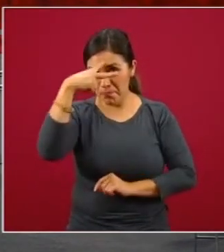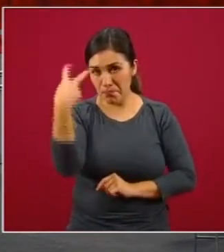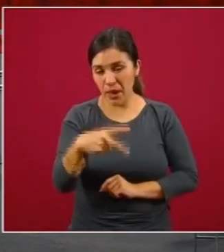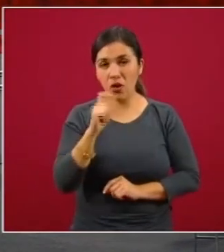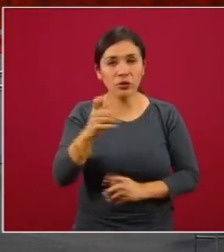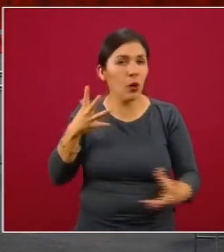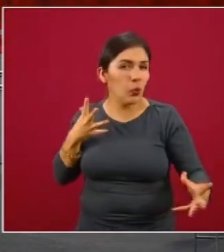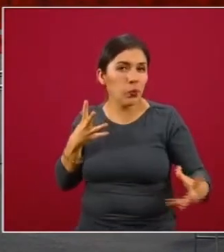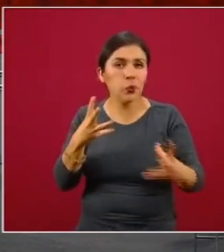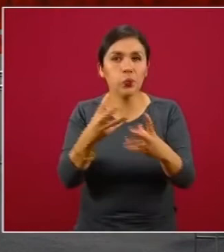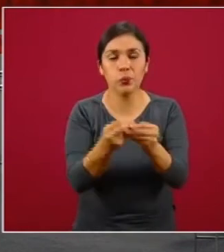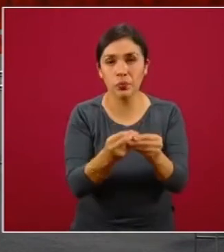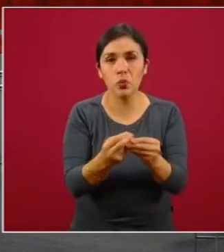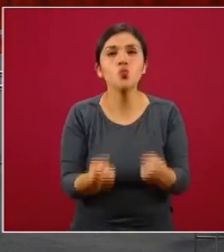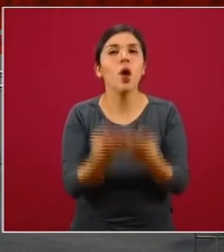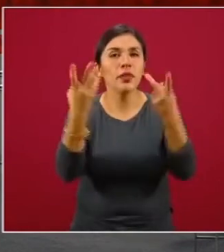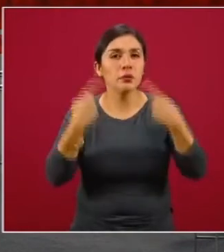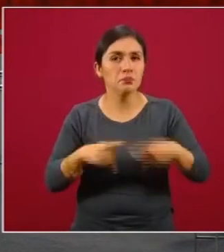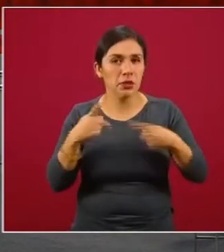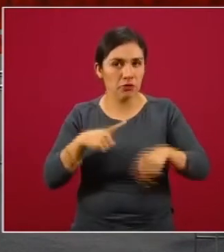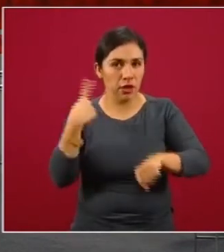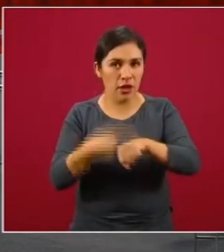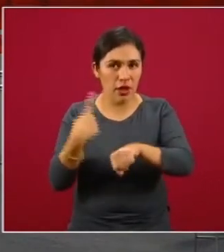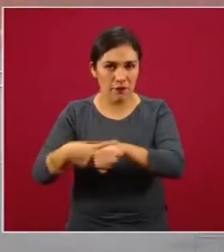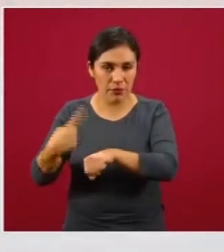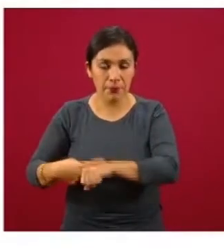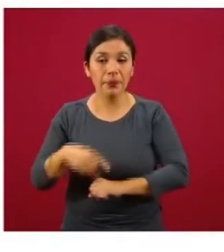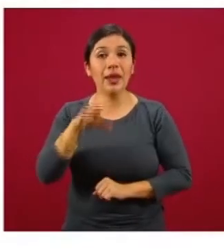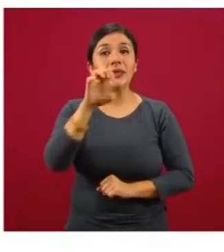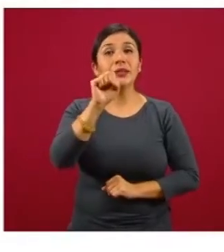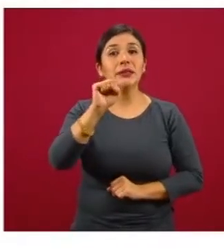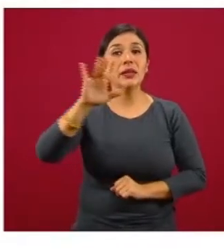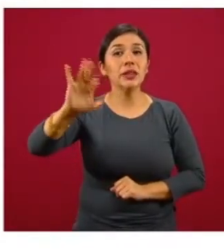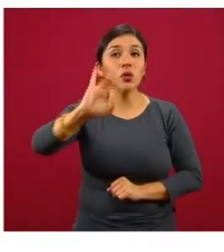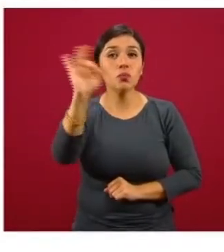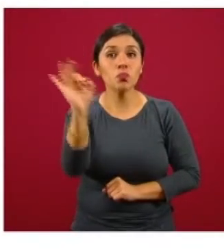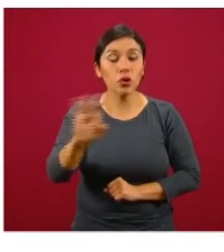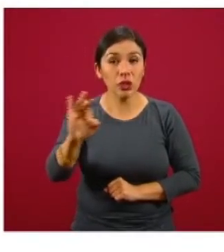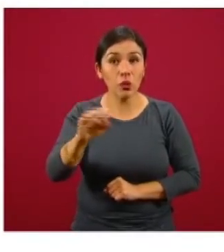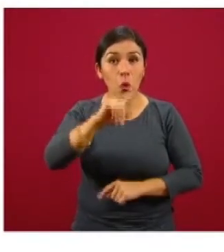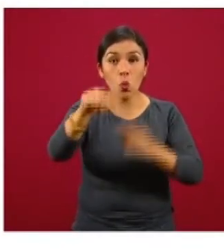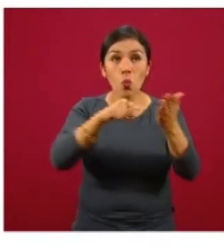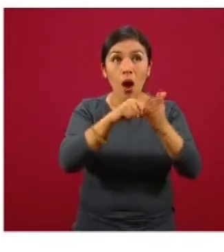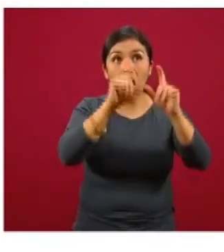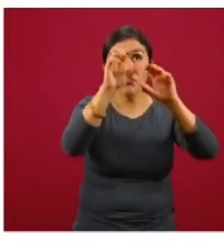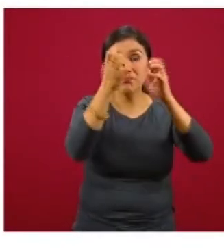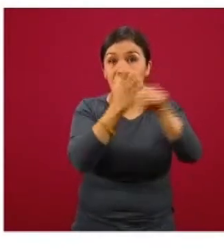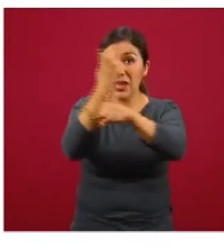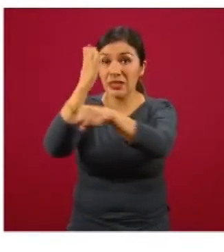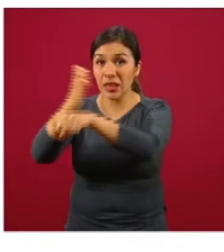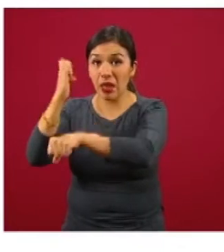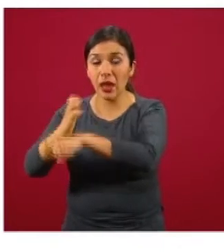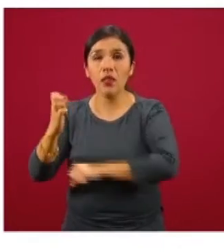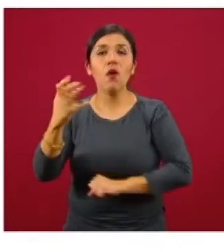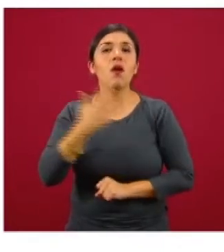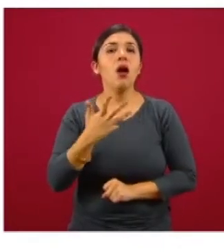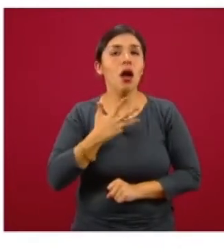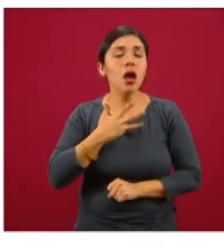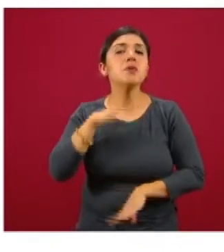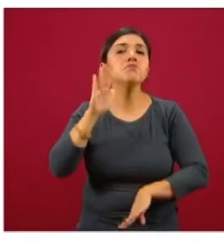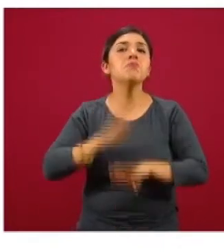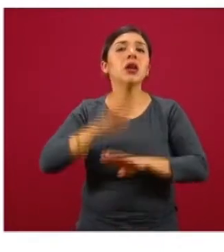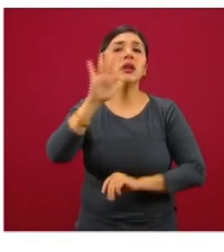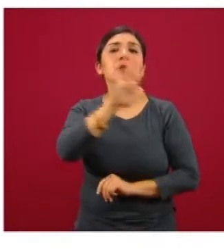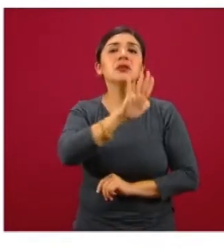carga acumulada de casos. El 65 por ciento de las entidades federativas han acumulado ya